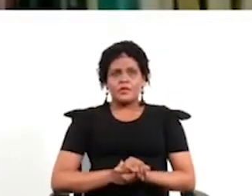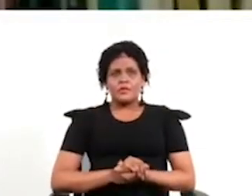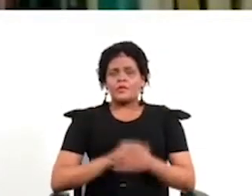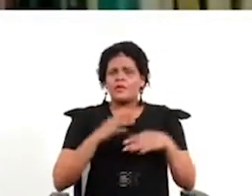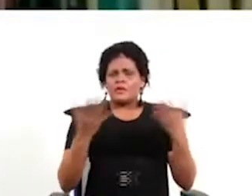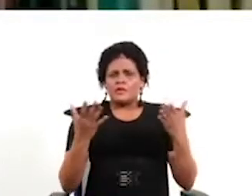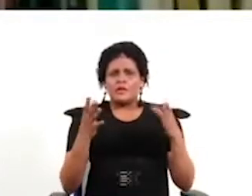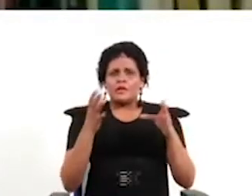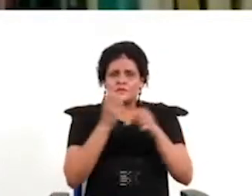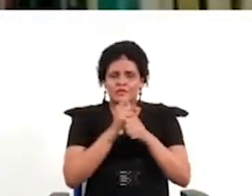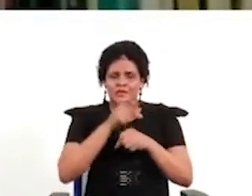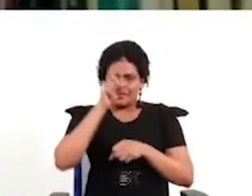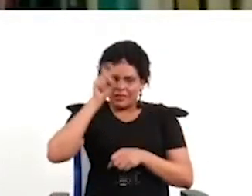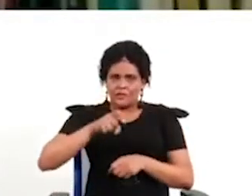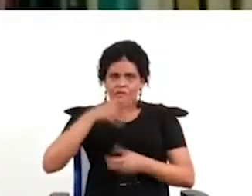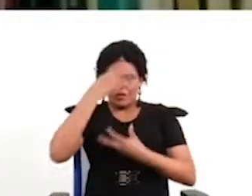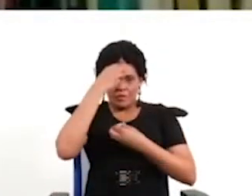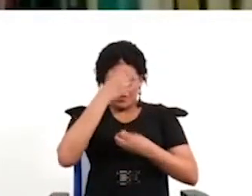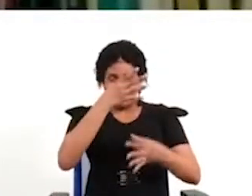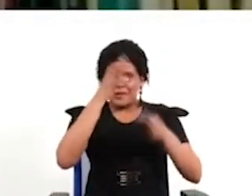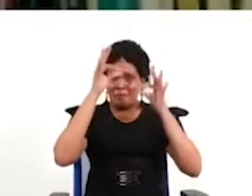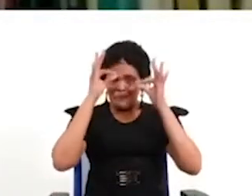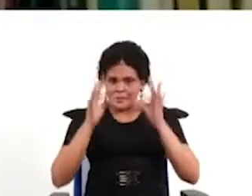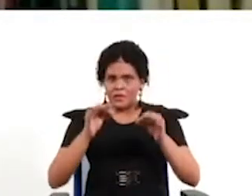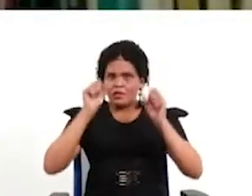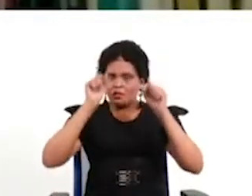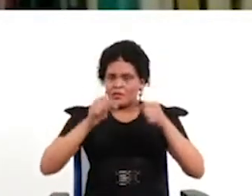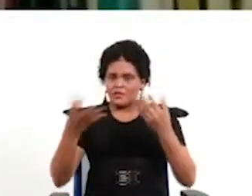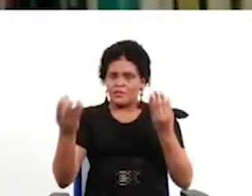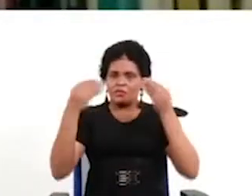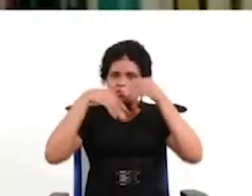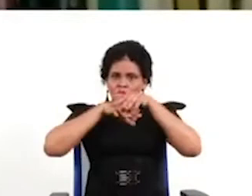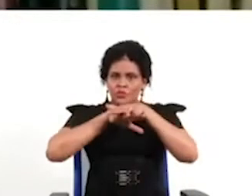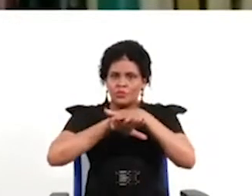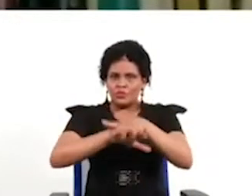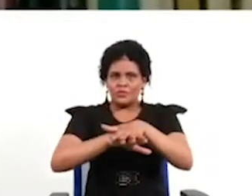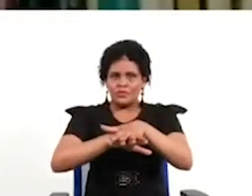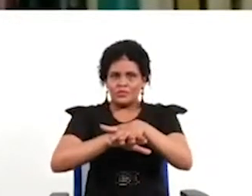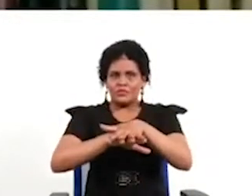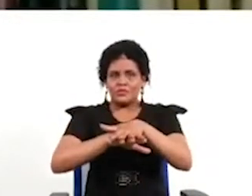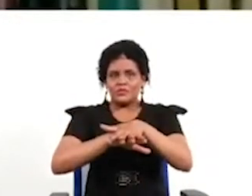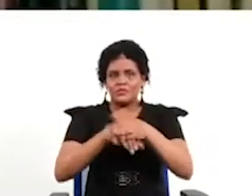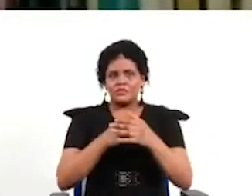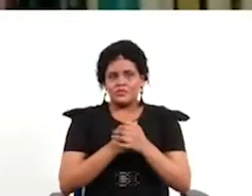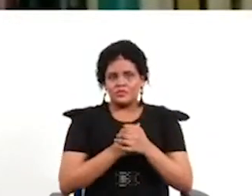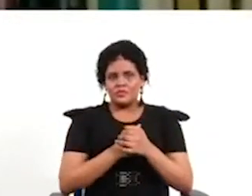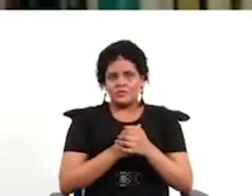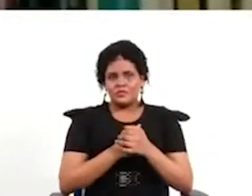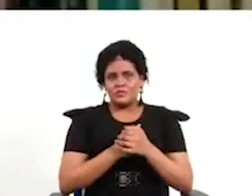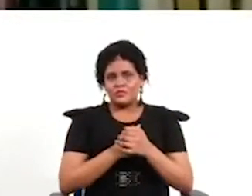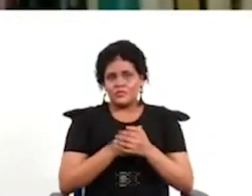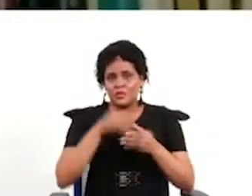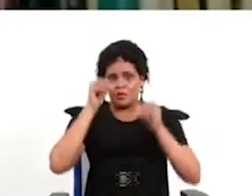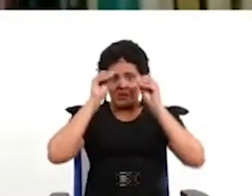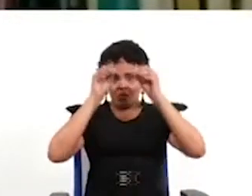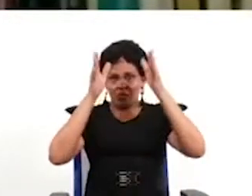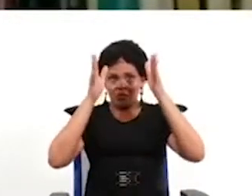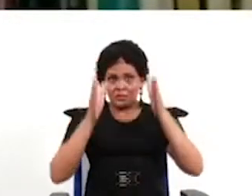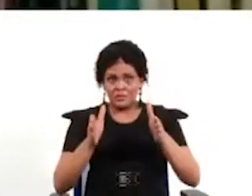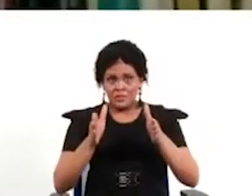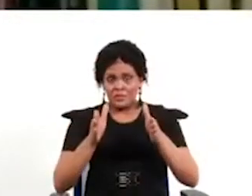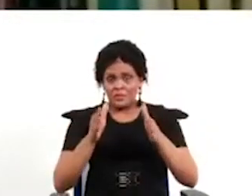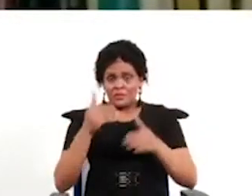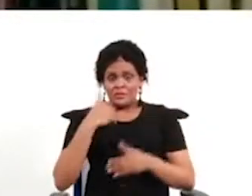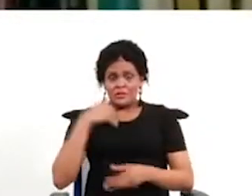lo que hay que hacer es informar bien e incluir a todos los actores. O sea, si se convoca a los profesores y profesoras de ciencia